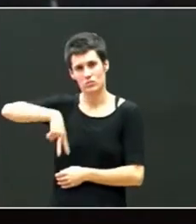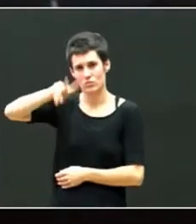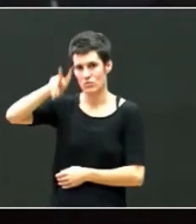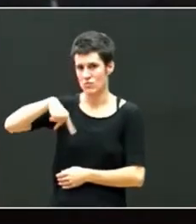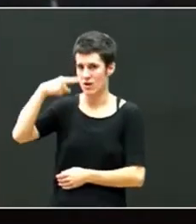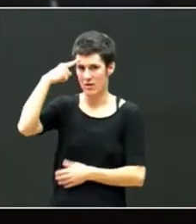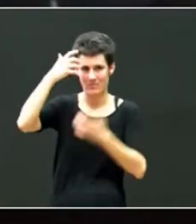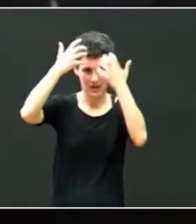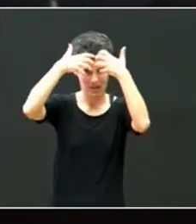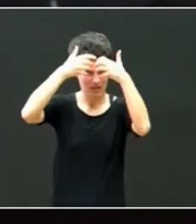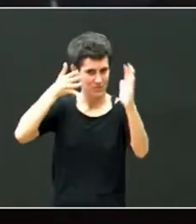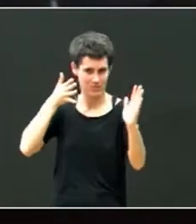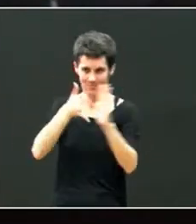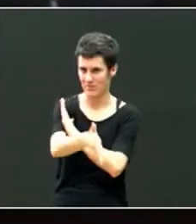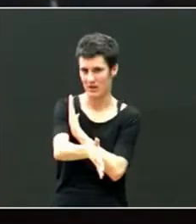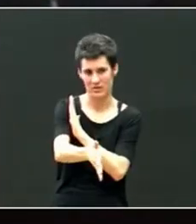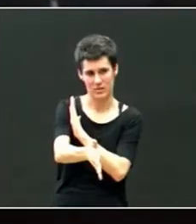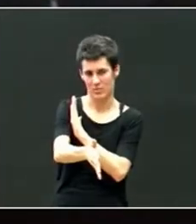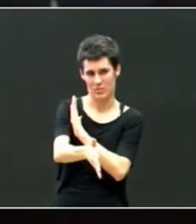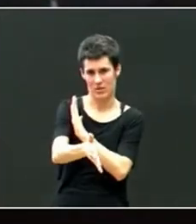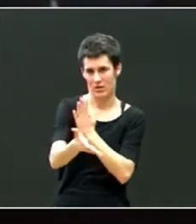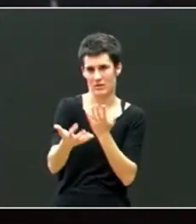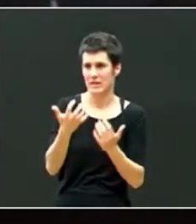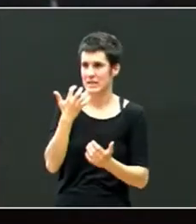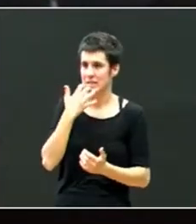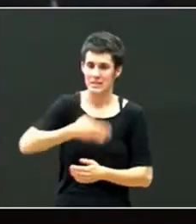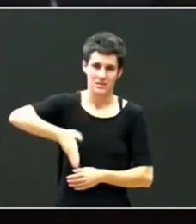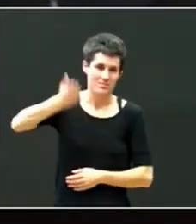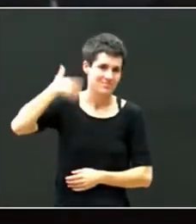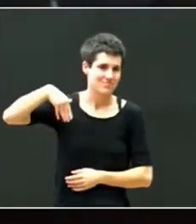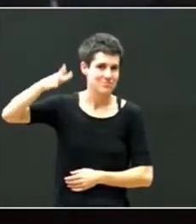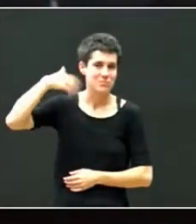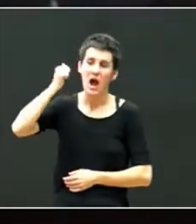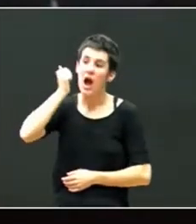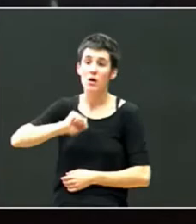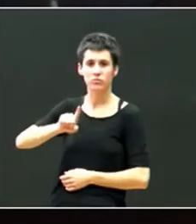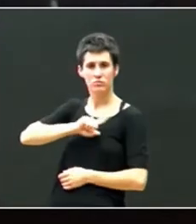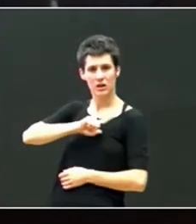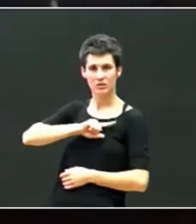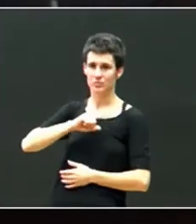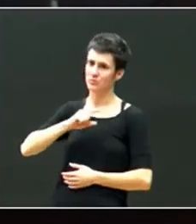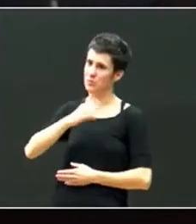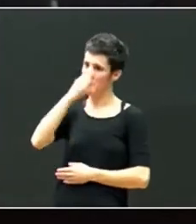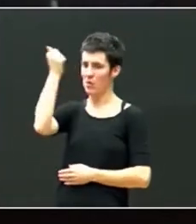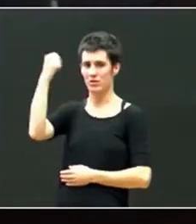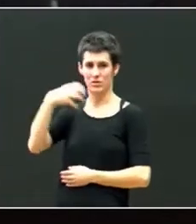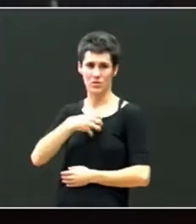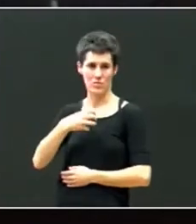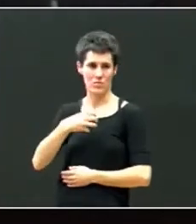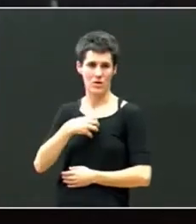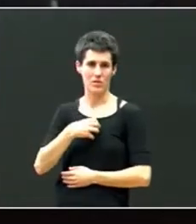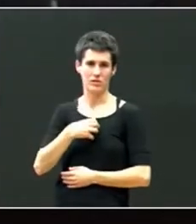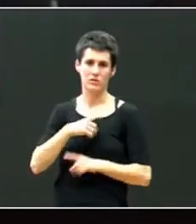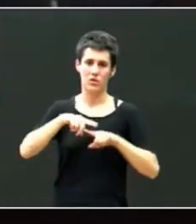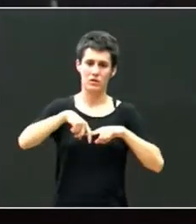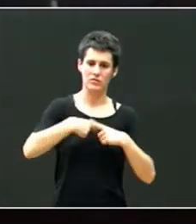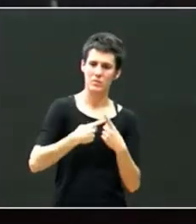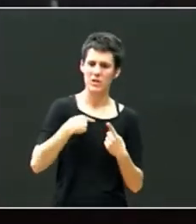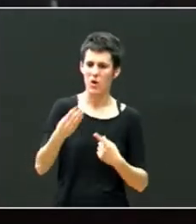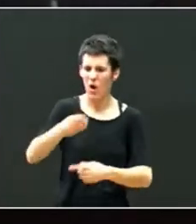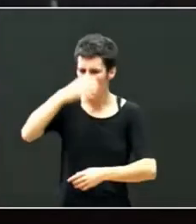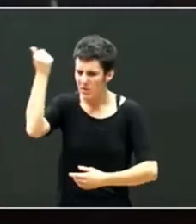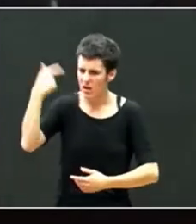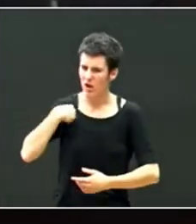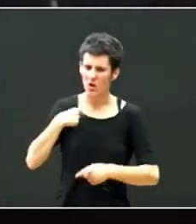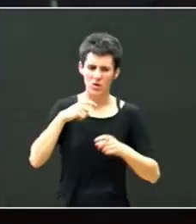vida no lo trasplantan si me abusaron me abusaron no puedo borrar ni abuso y decir eso ya lo tenía que haber olvidado ¿por qué no funcionas bien? ¿por qué no